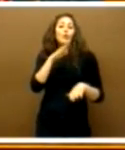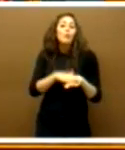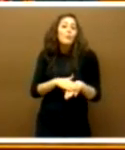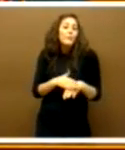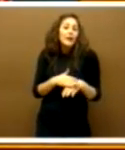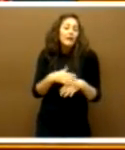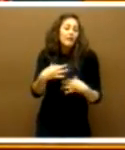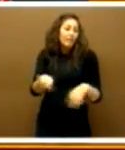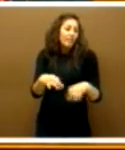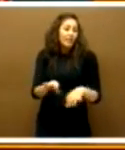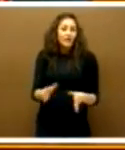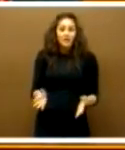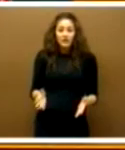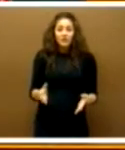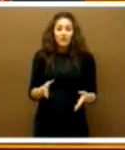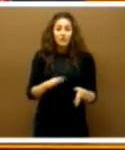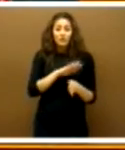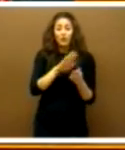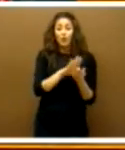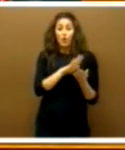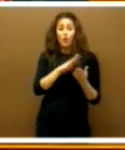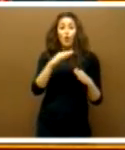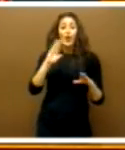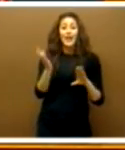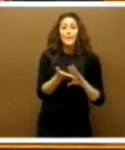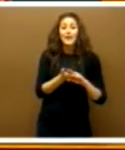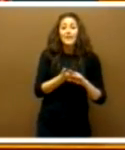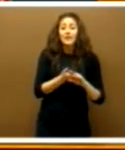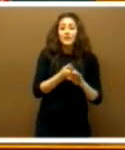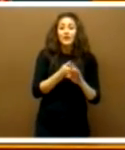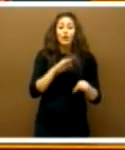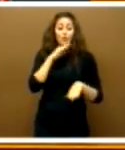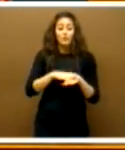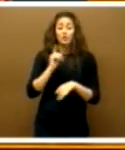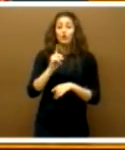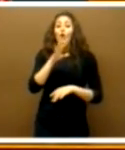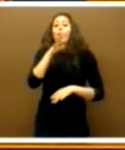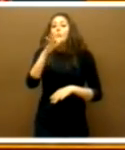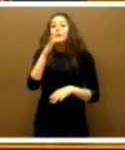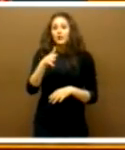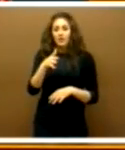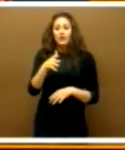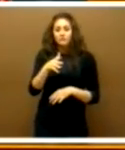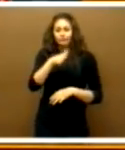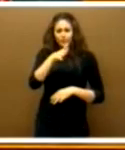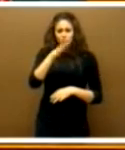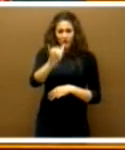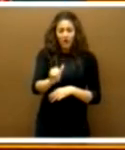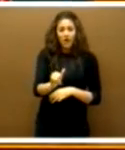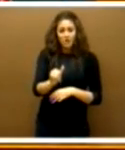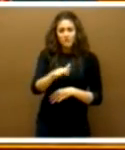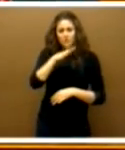cumplir con el expediente o porque verdaderamente existen unas razones lo suficientemente